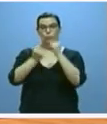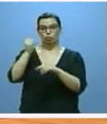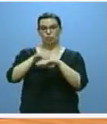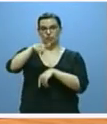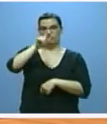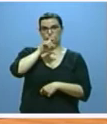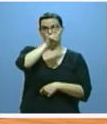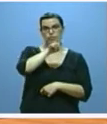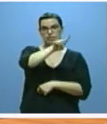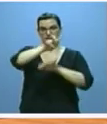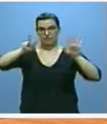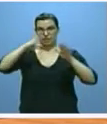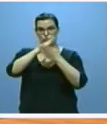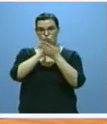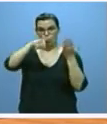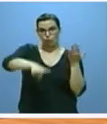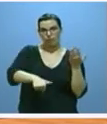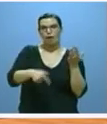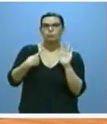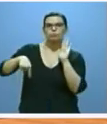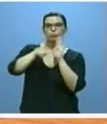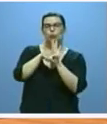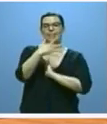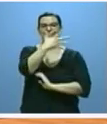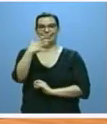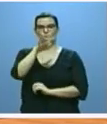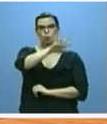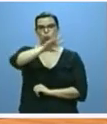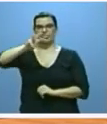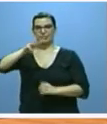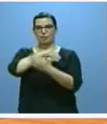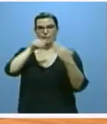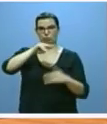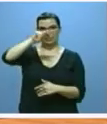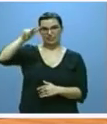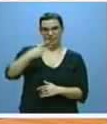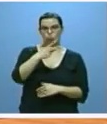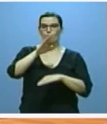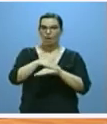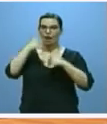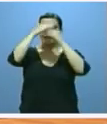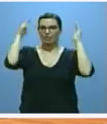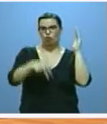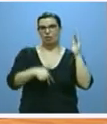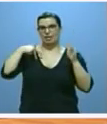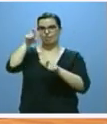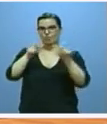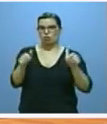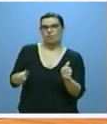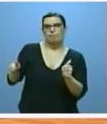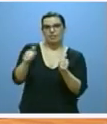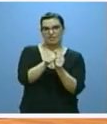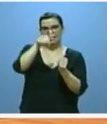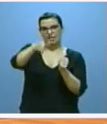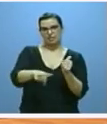de la comunidad contempla 553 millones de euros para la atención global a la dependencia en